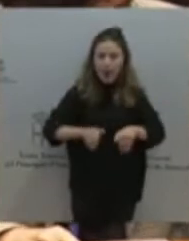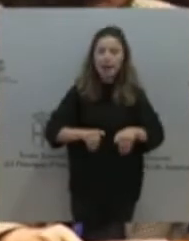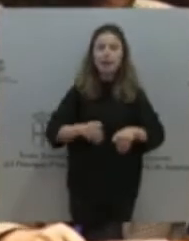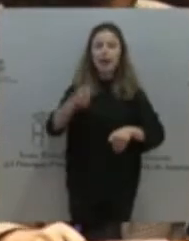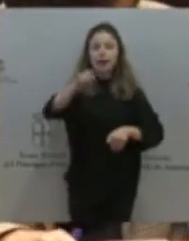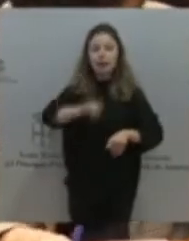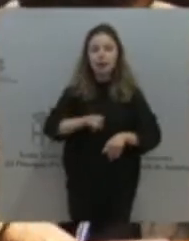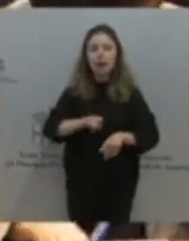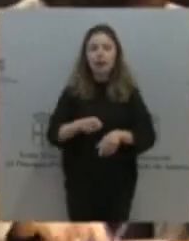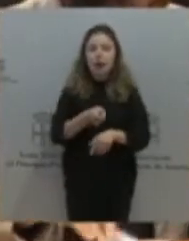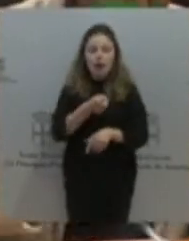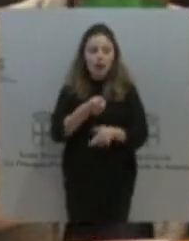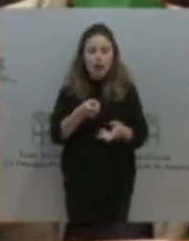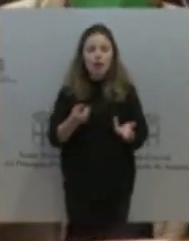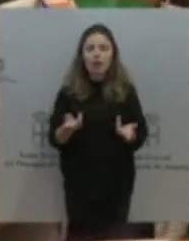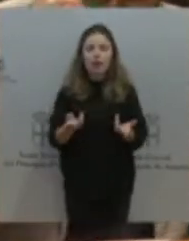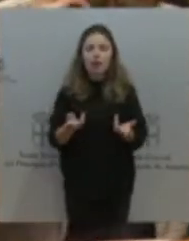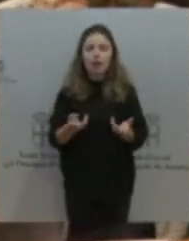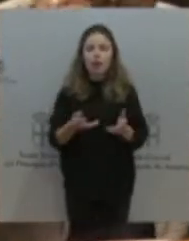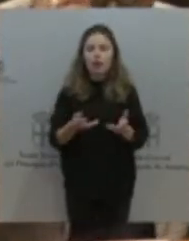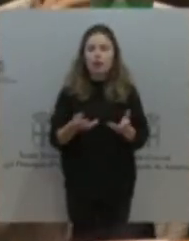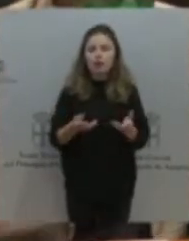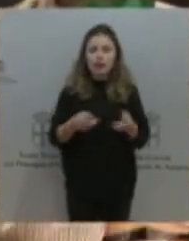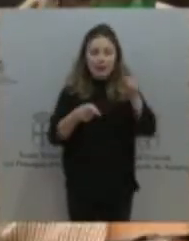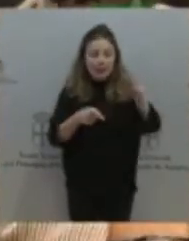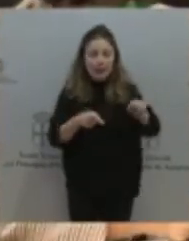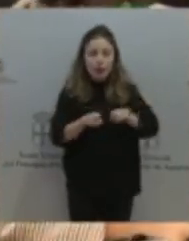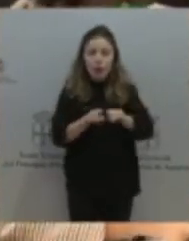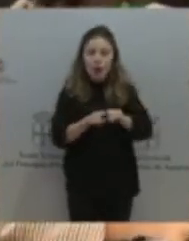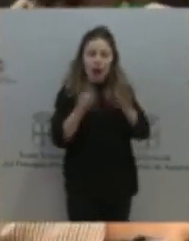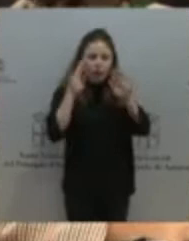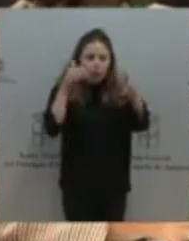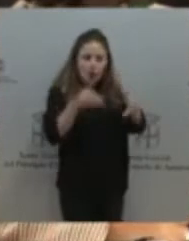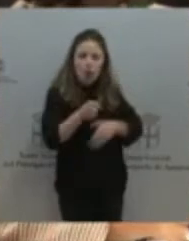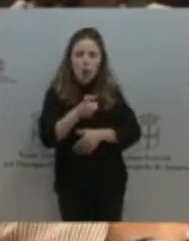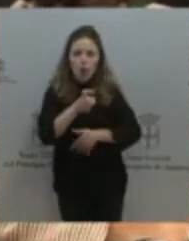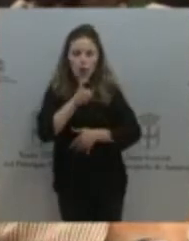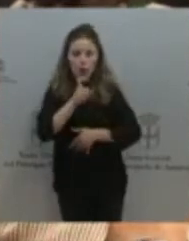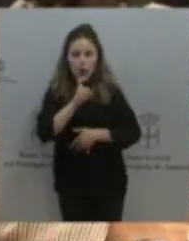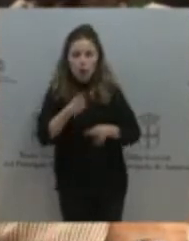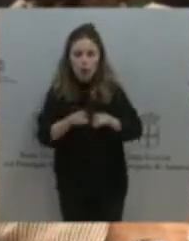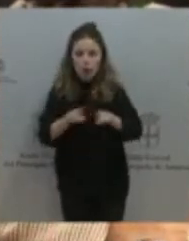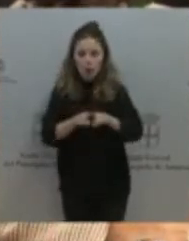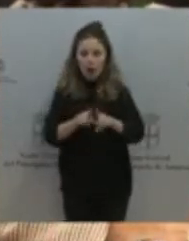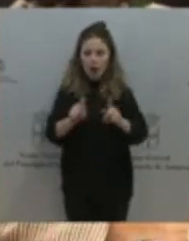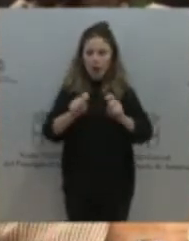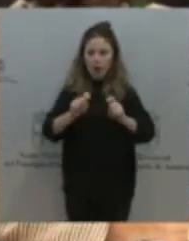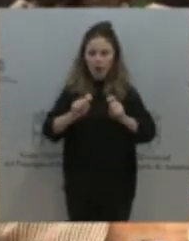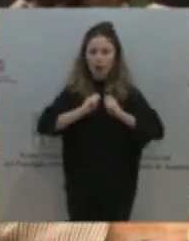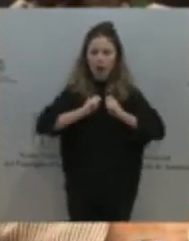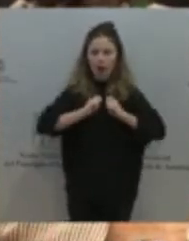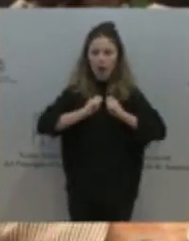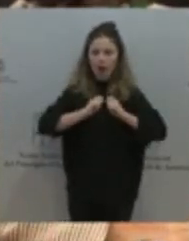ha atendido en el pasado en nuestra región, nos genera distintas posiciones. El escenario tiene que ser nuevo